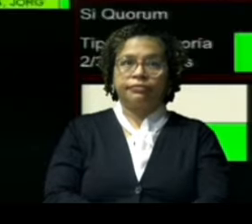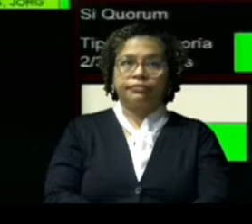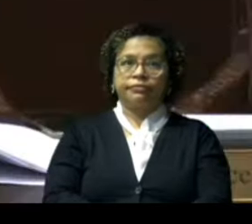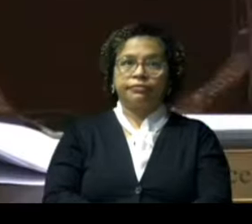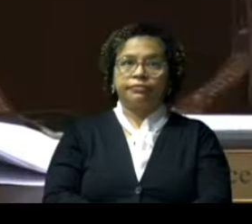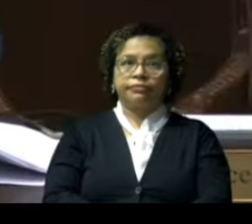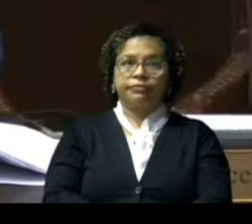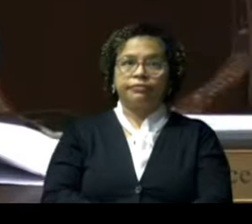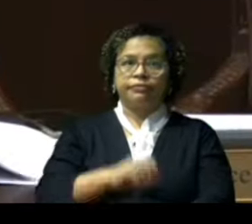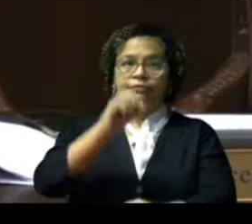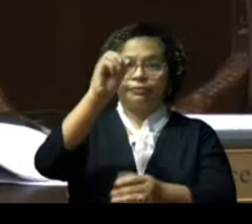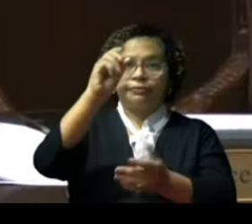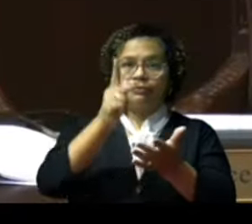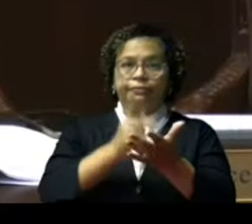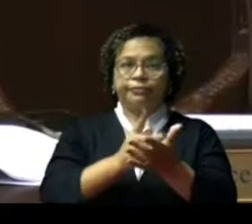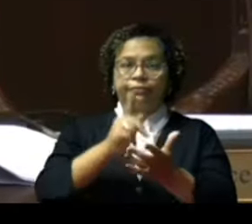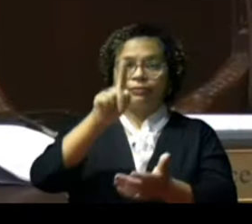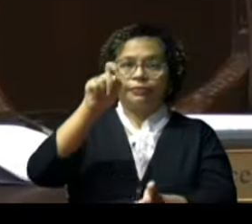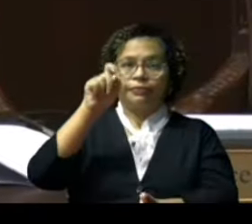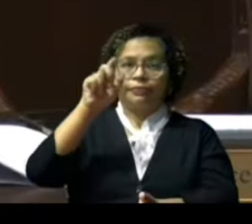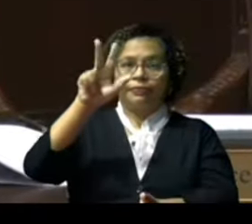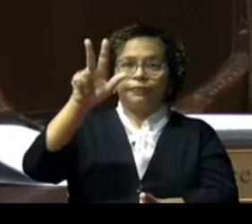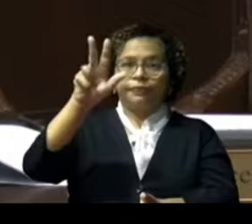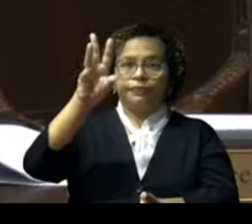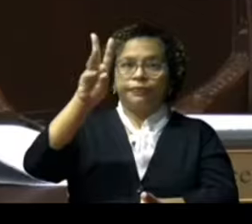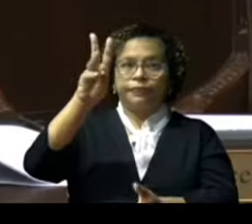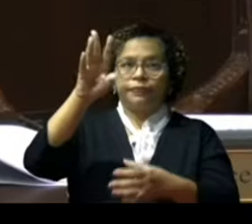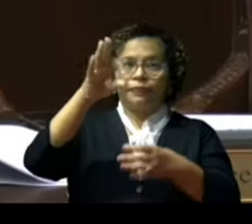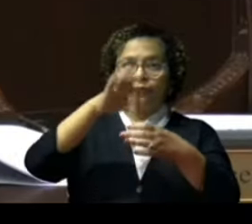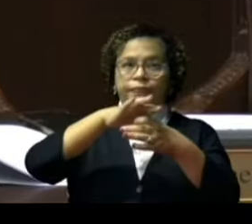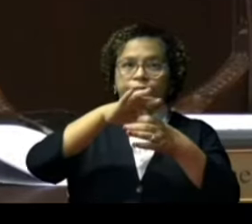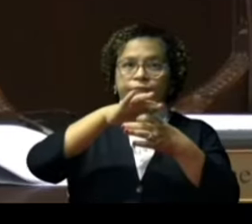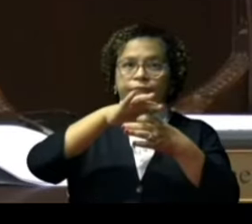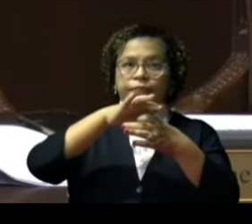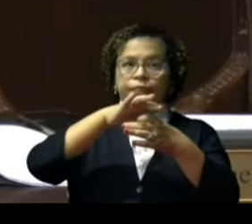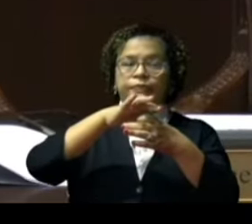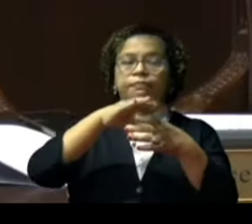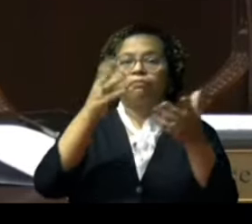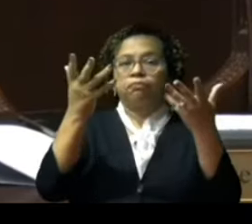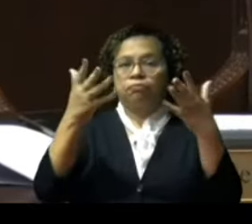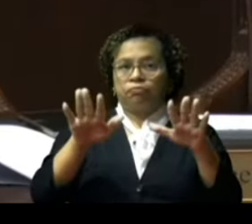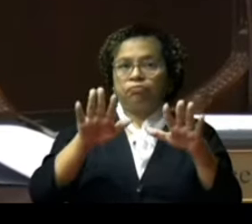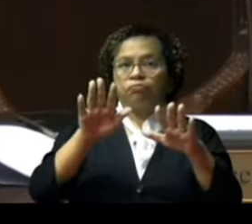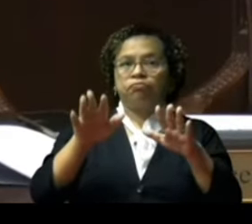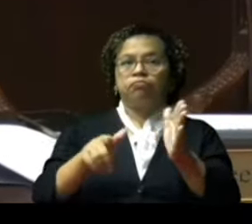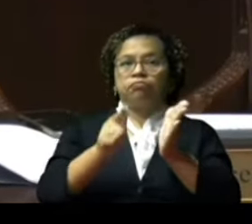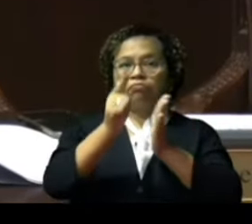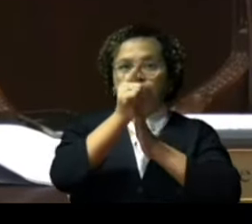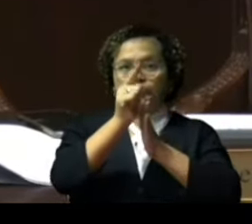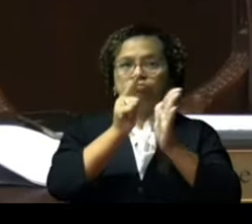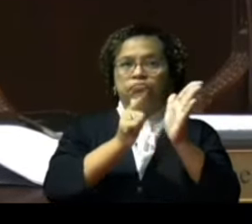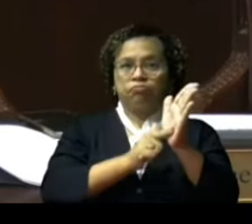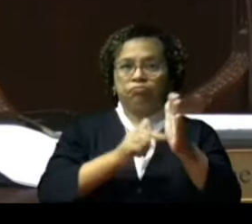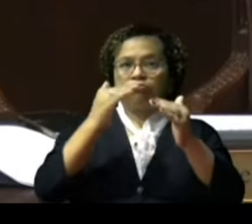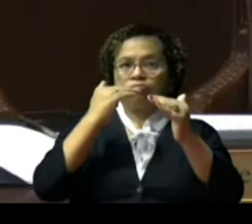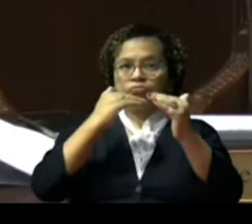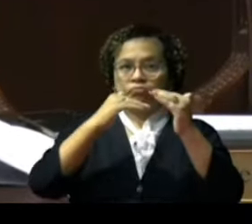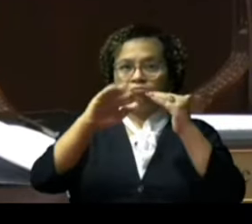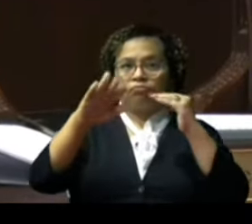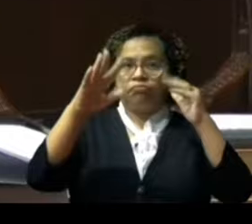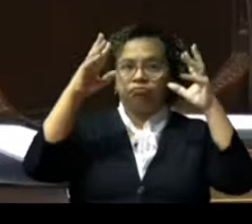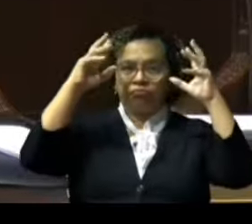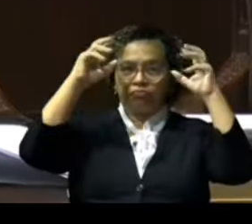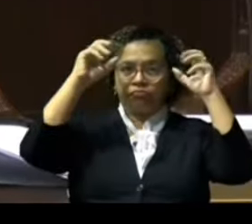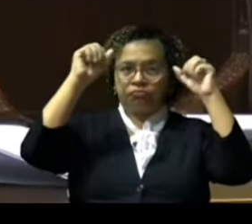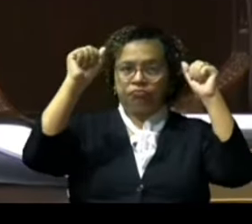Aprobado, 136 votos. Por lo tanto, este proyecto es ley y pasa a el Ejecutivo para fines